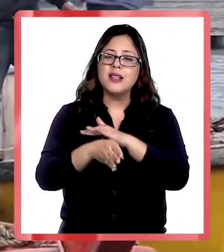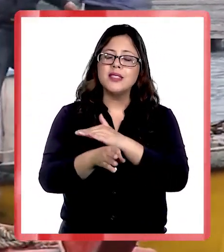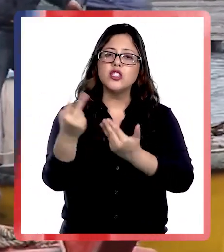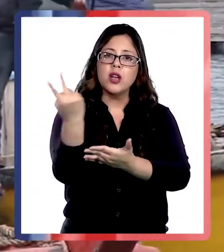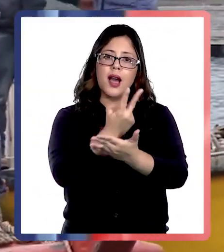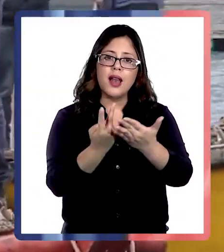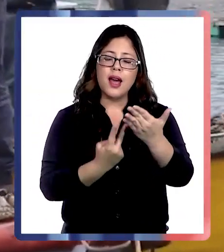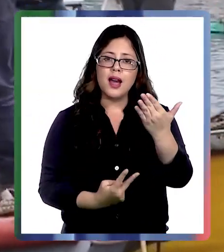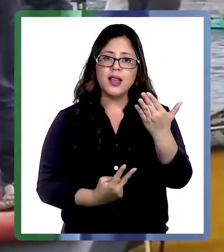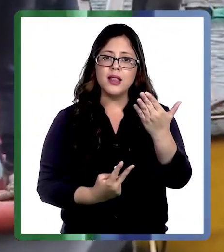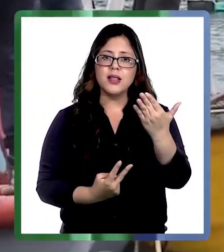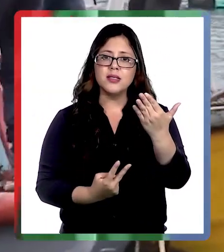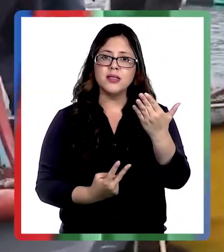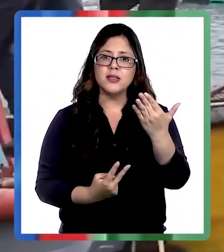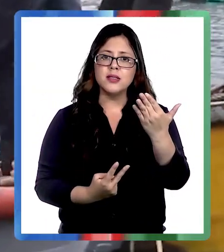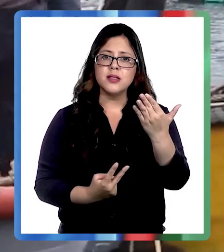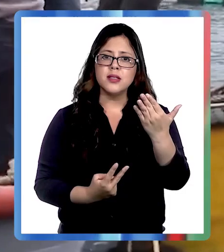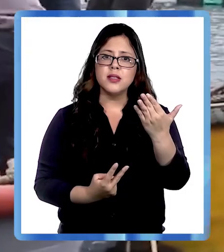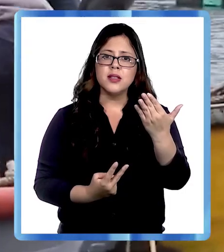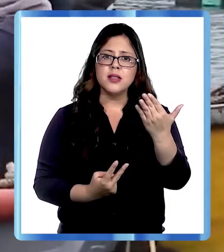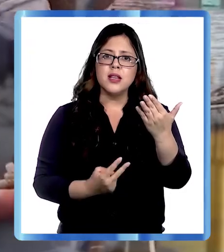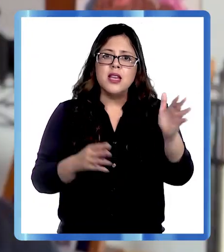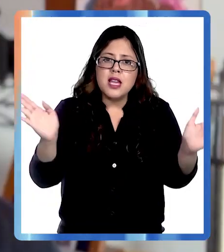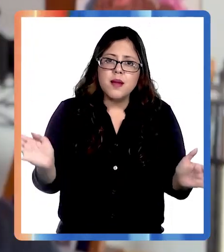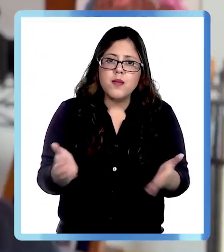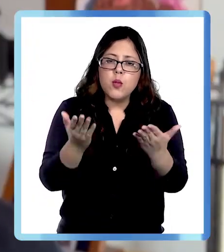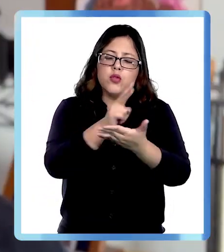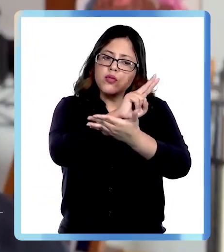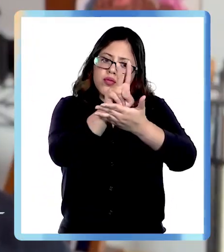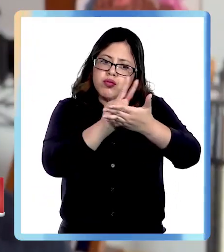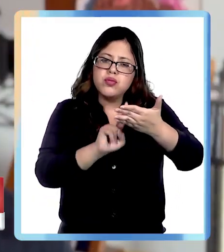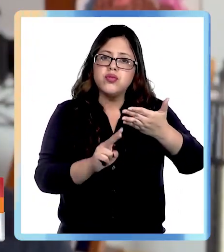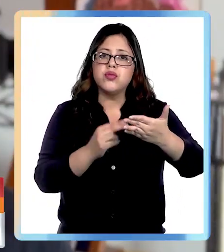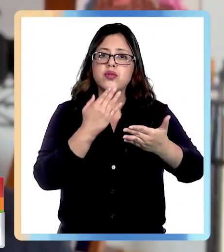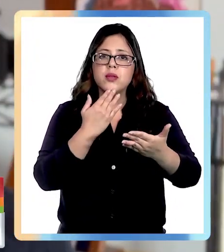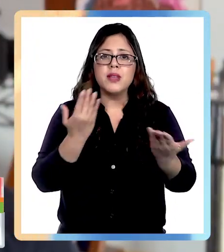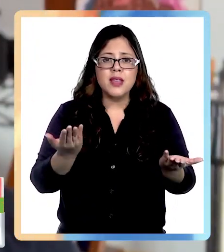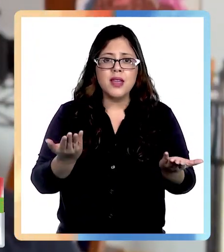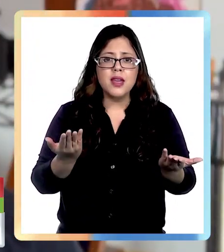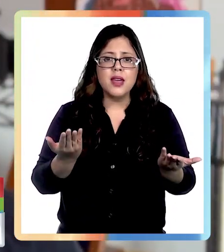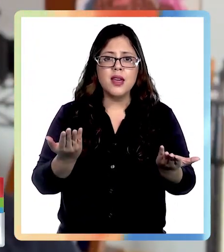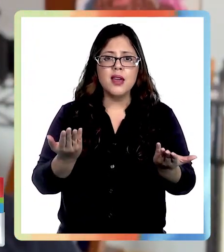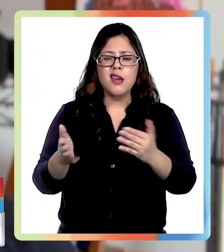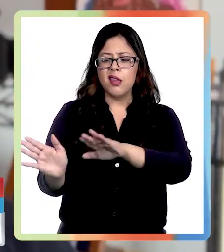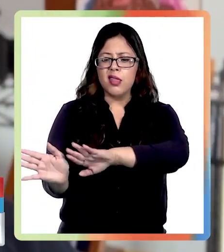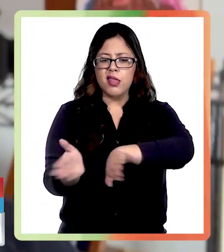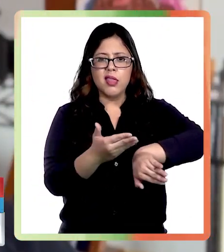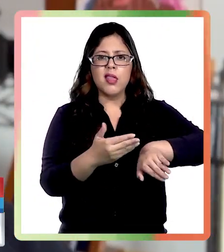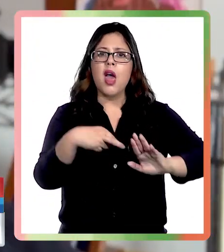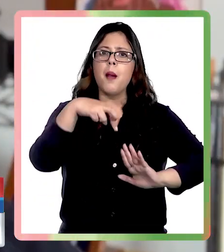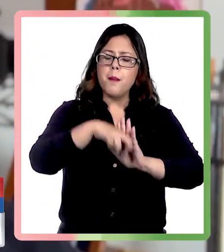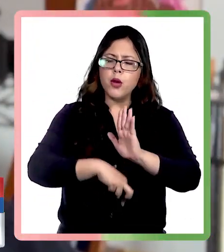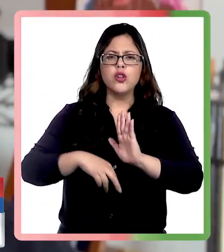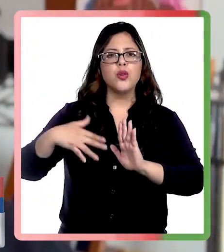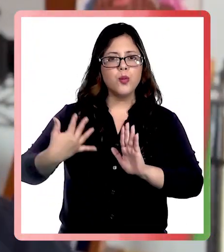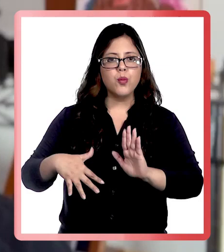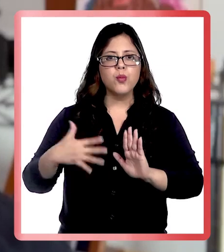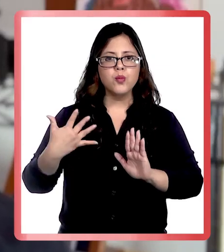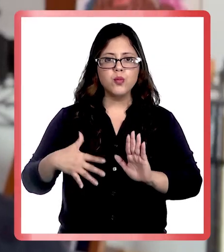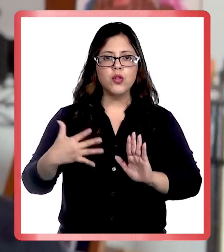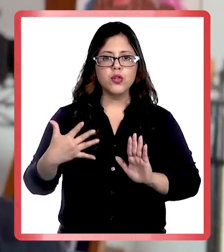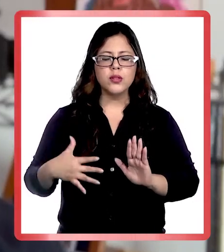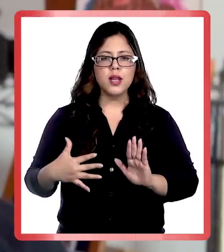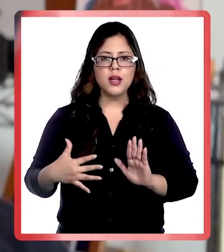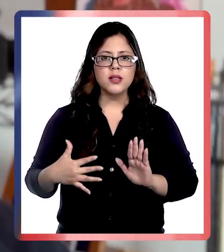a las Artes, también promueve el fomento lector, le dé la espalda a este proyecto tan importante